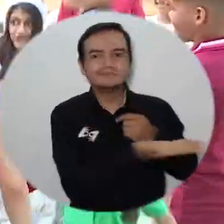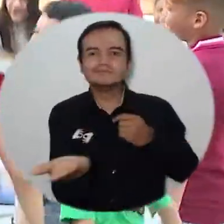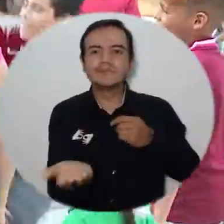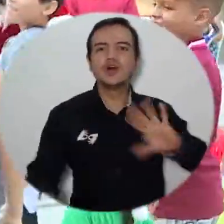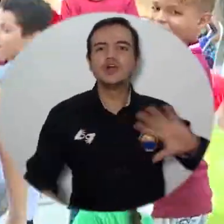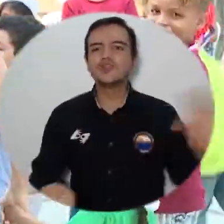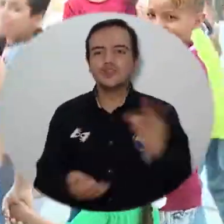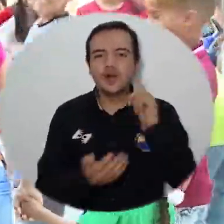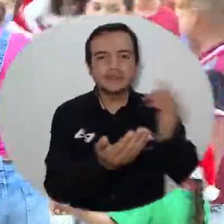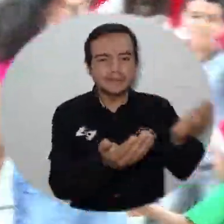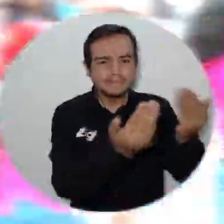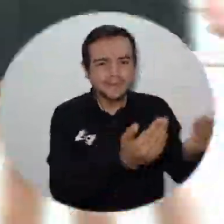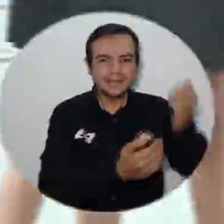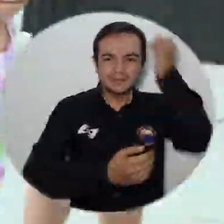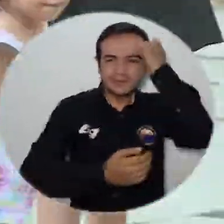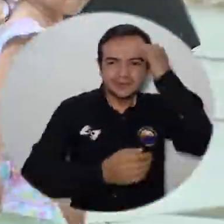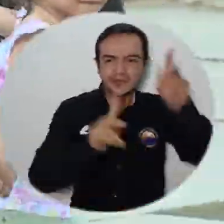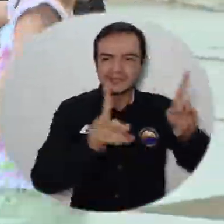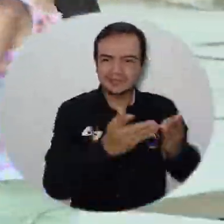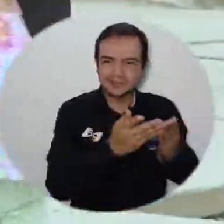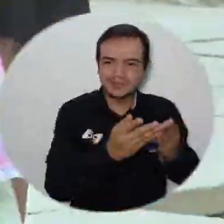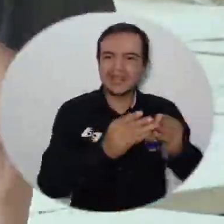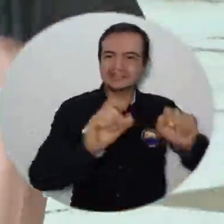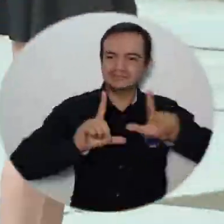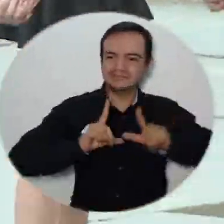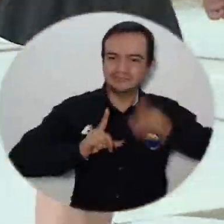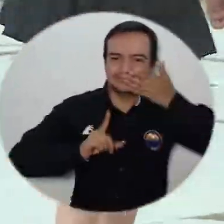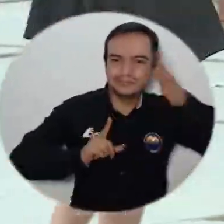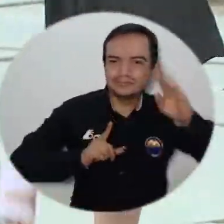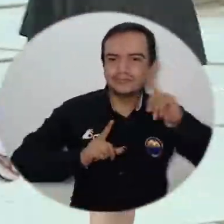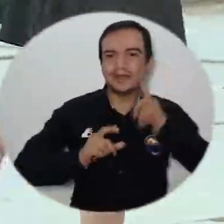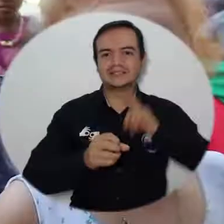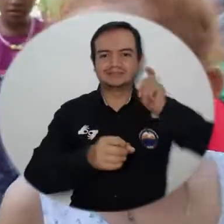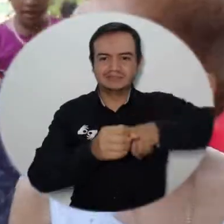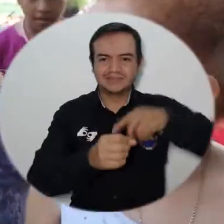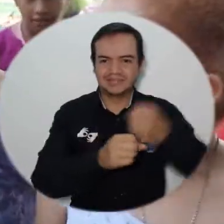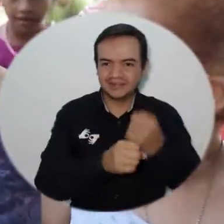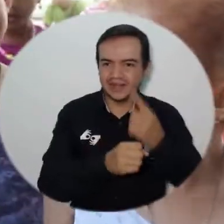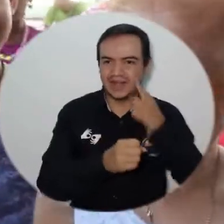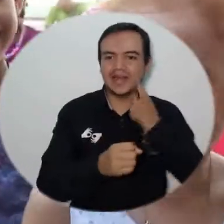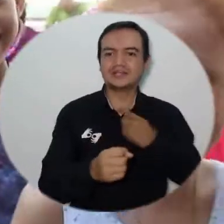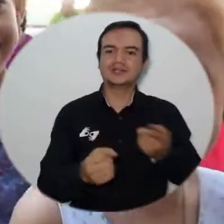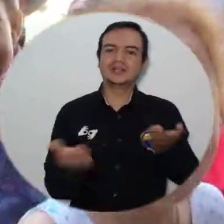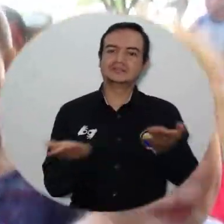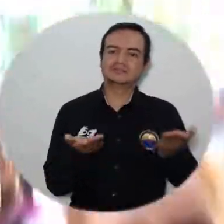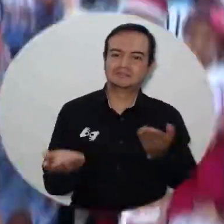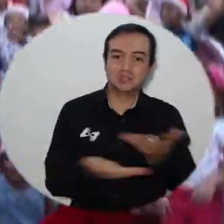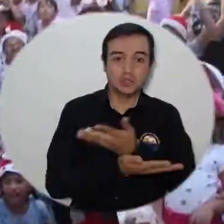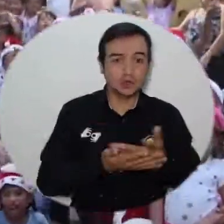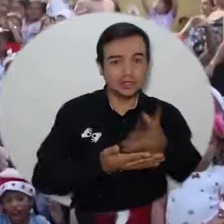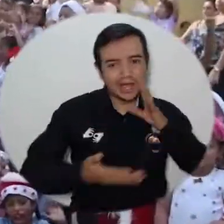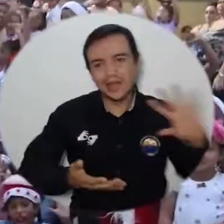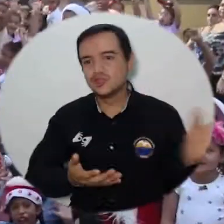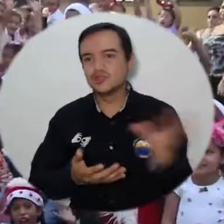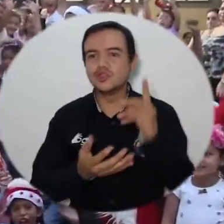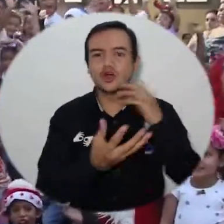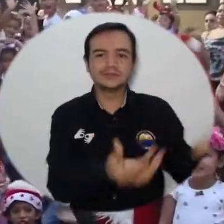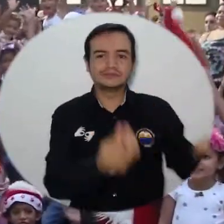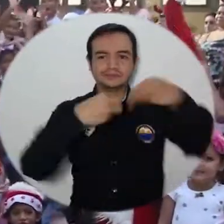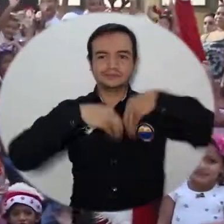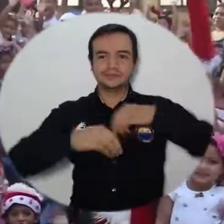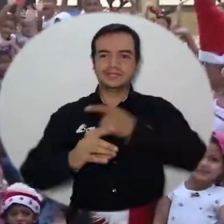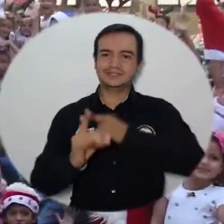apoyo masivo de estudiantes, docentes, egresados, funcionarios, contratistas y proveedores de esta casa de estudios superiores.